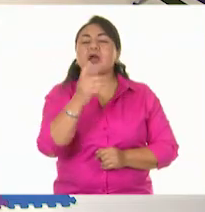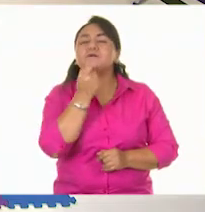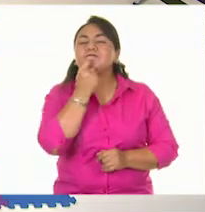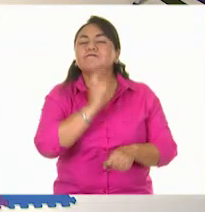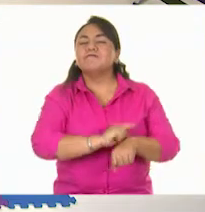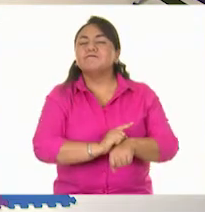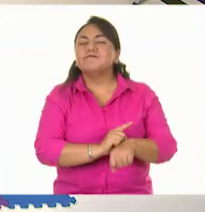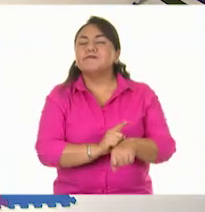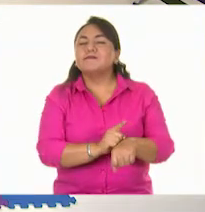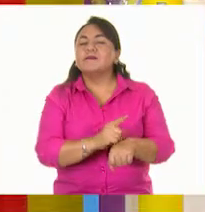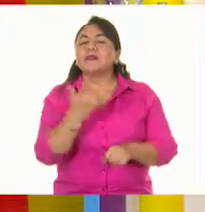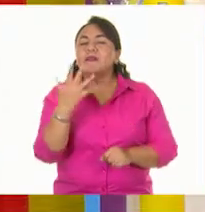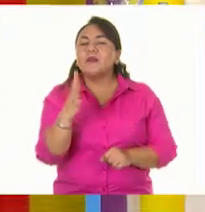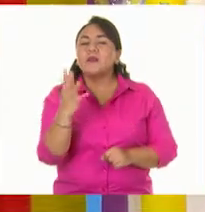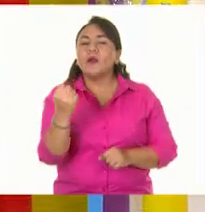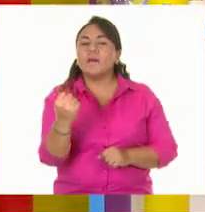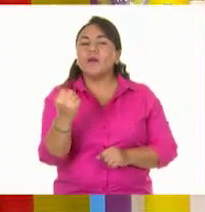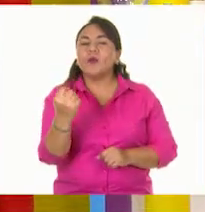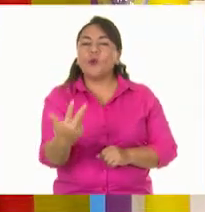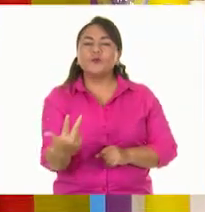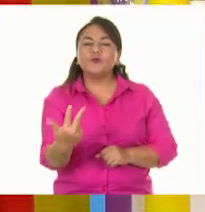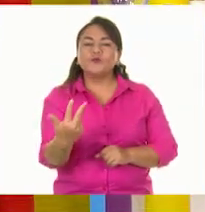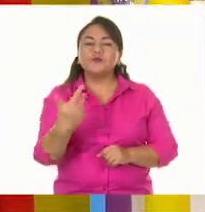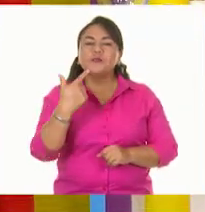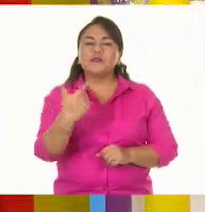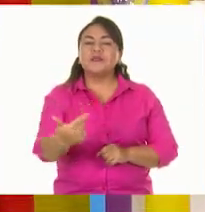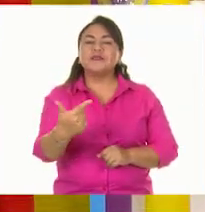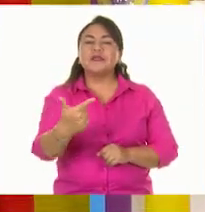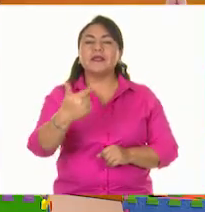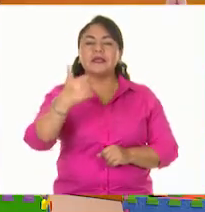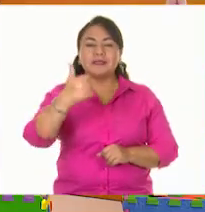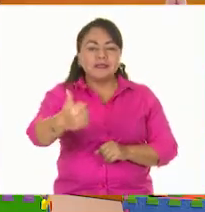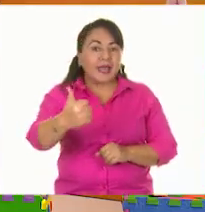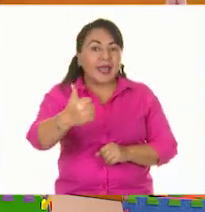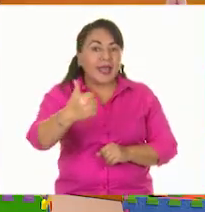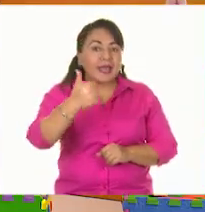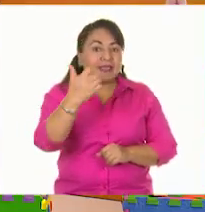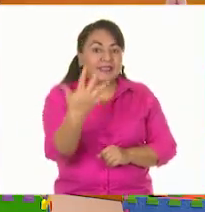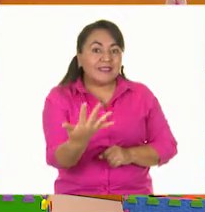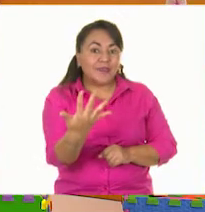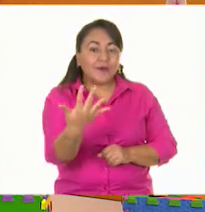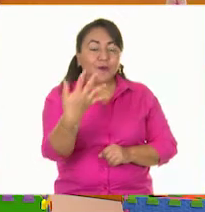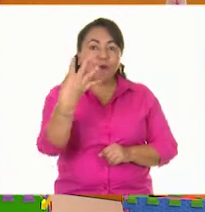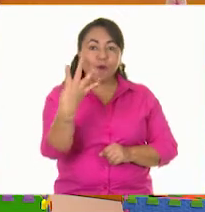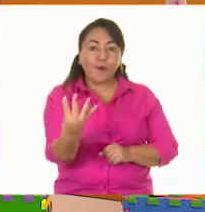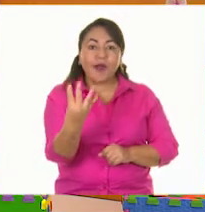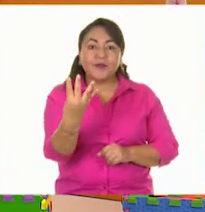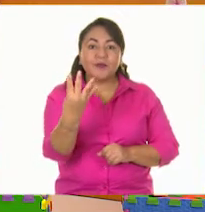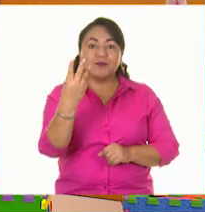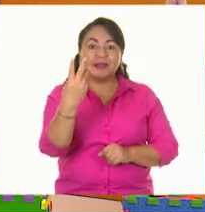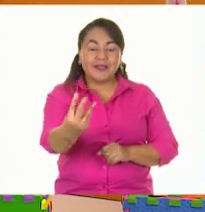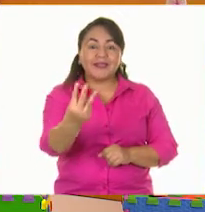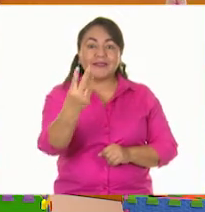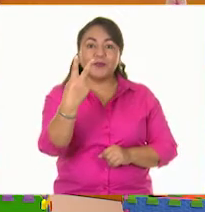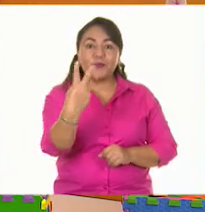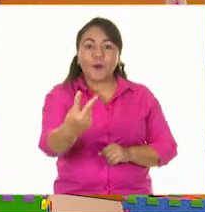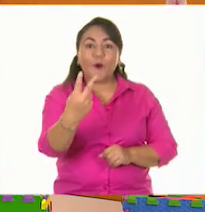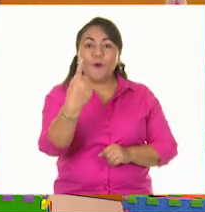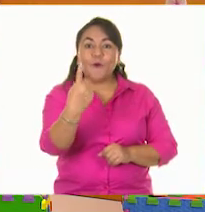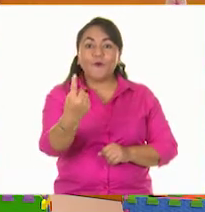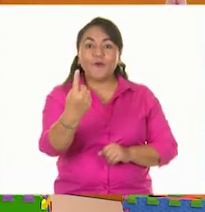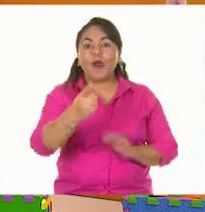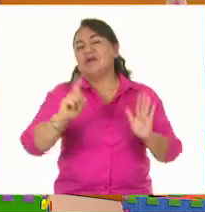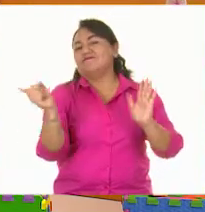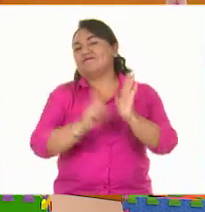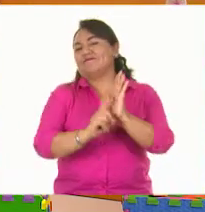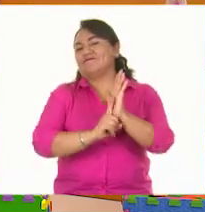segundos. 10, 9, 8, 7, 6, 5, 4, 3, 2,